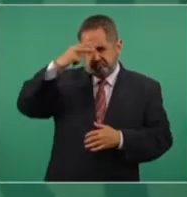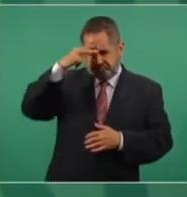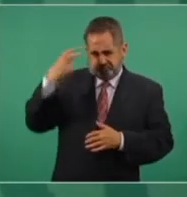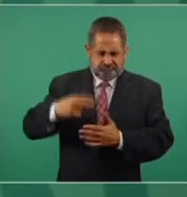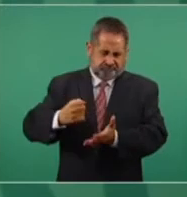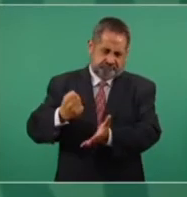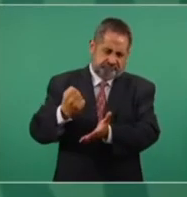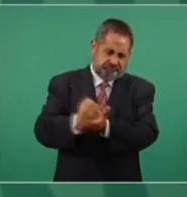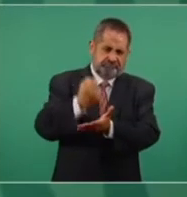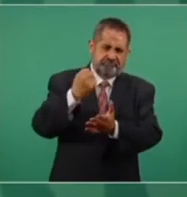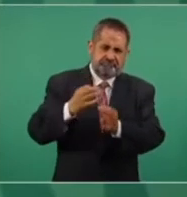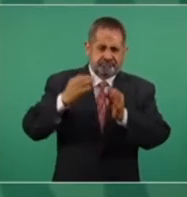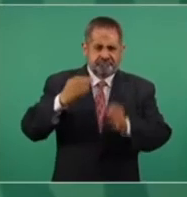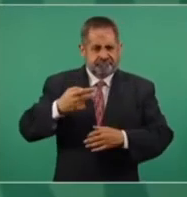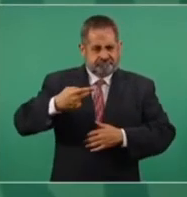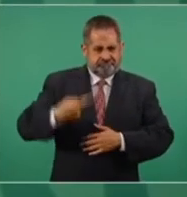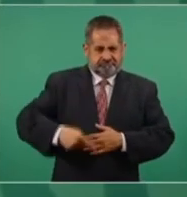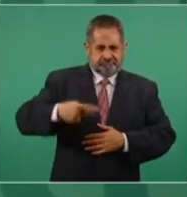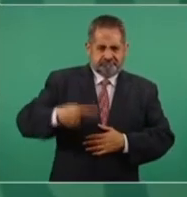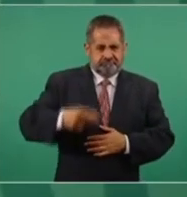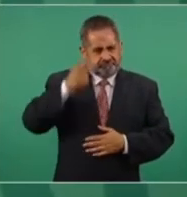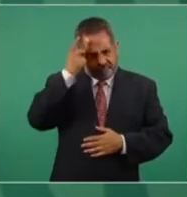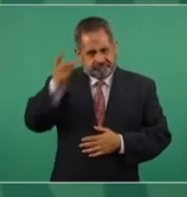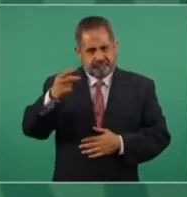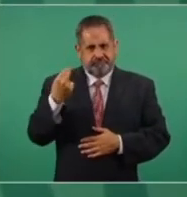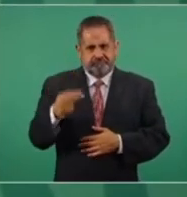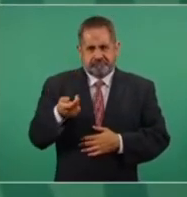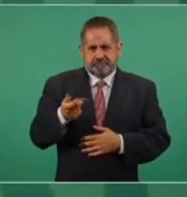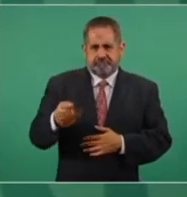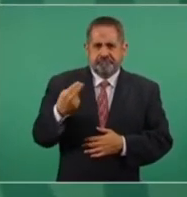que va a llamarse patria.